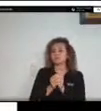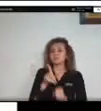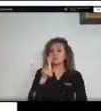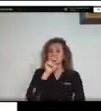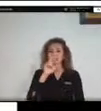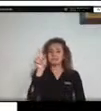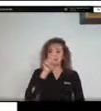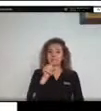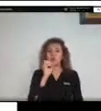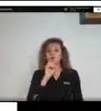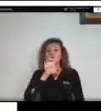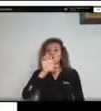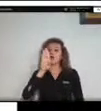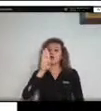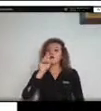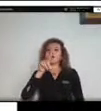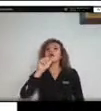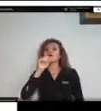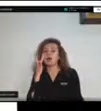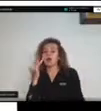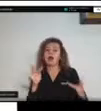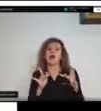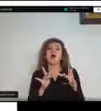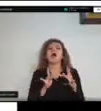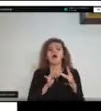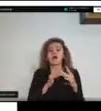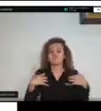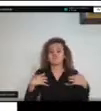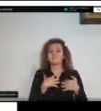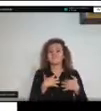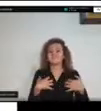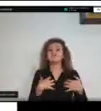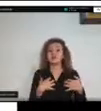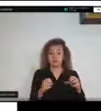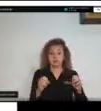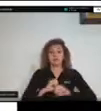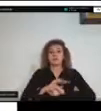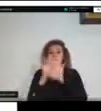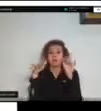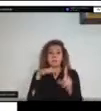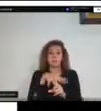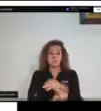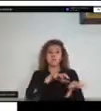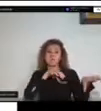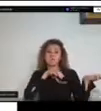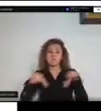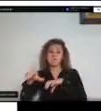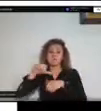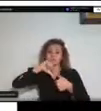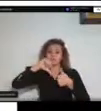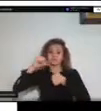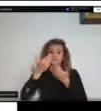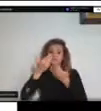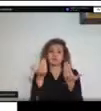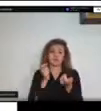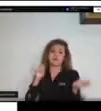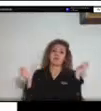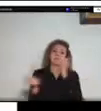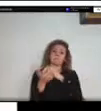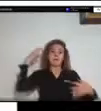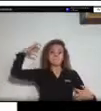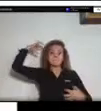el ébola cabe decir que incluso afecta a las especies su comportamiento ya que por ejemplo los monos aulladores